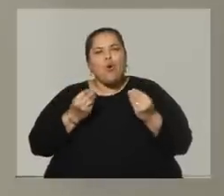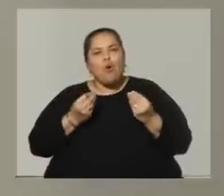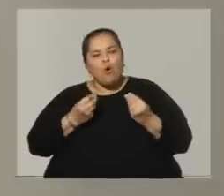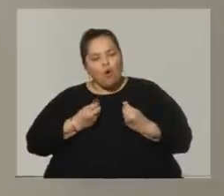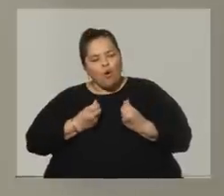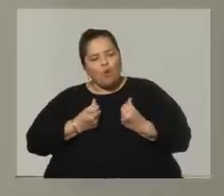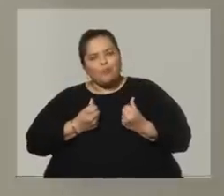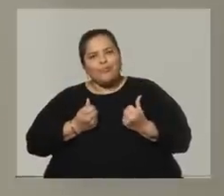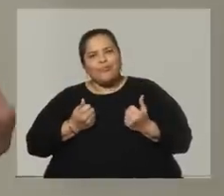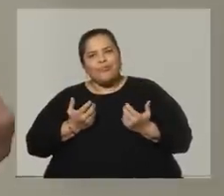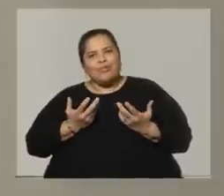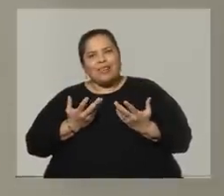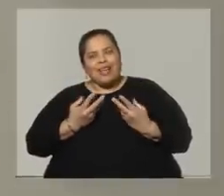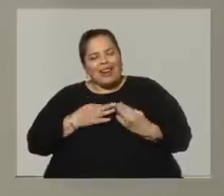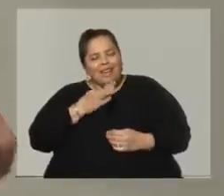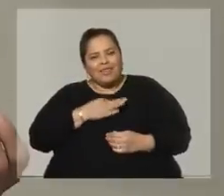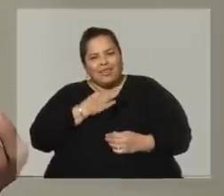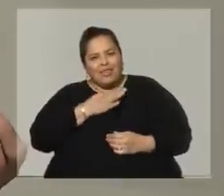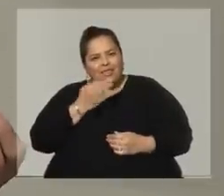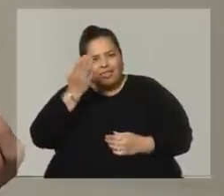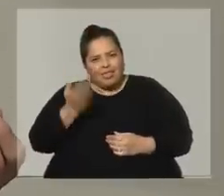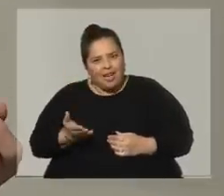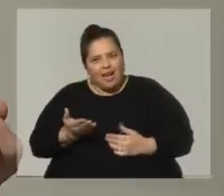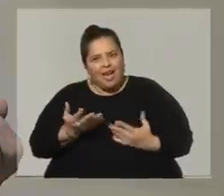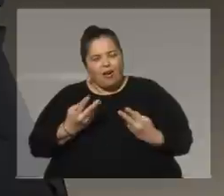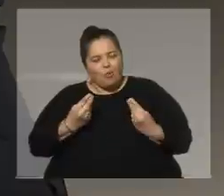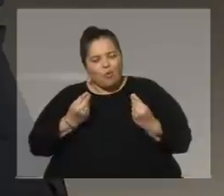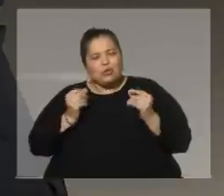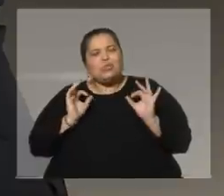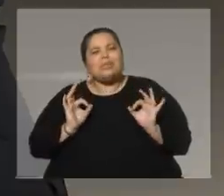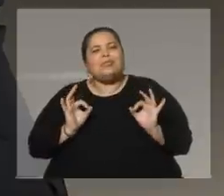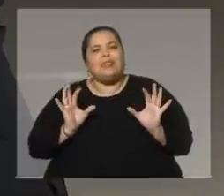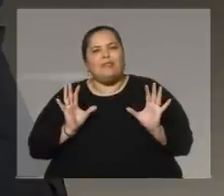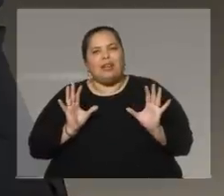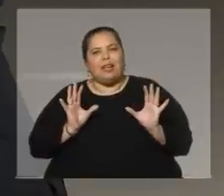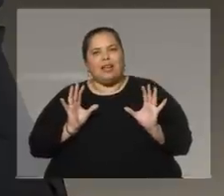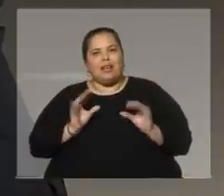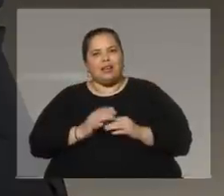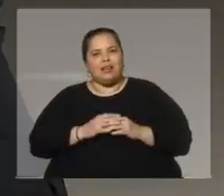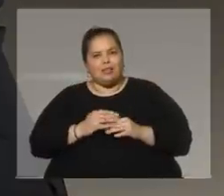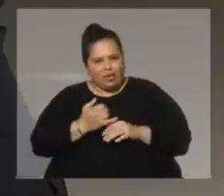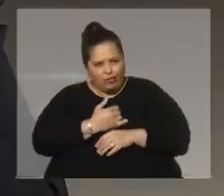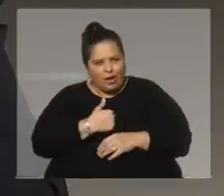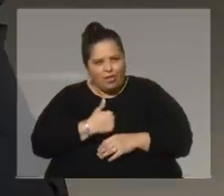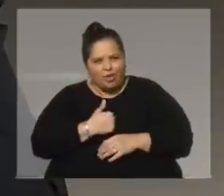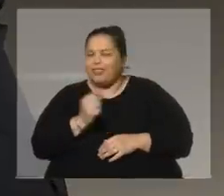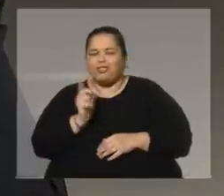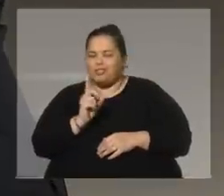contigo mismo en la vida, ubicado en la vida. ¿Estoy equivocado? No, no estás equivocado.